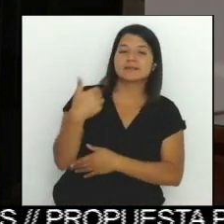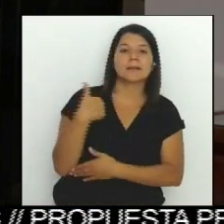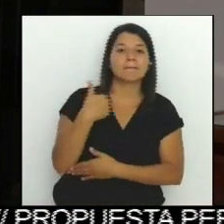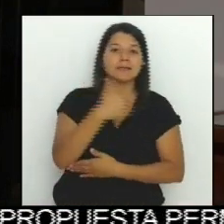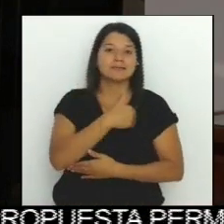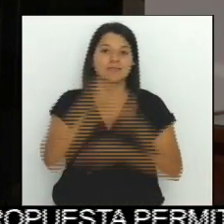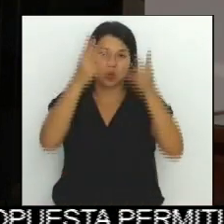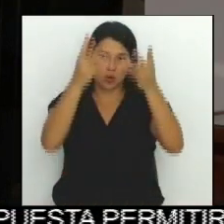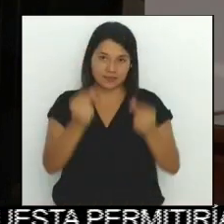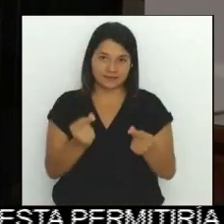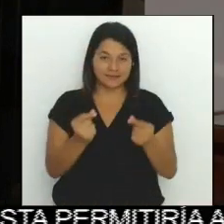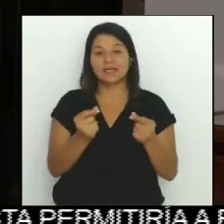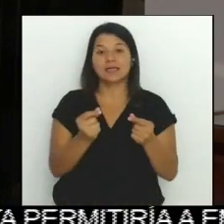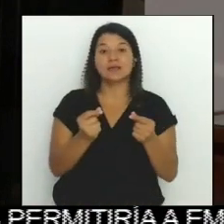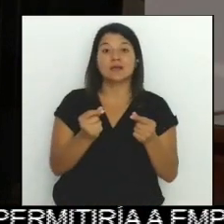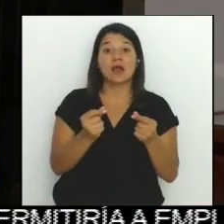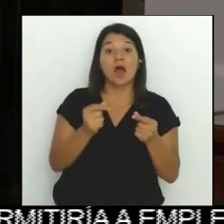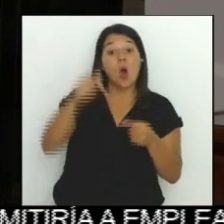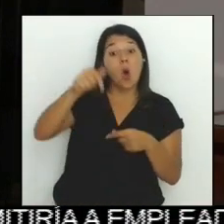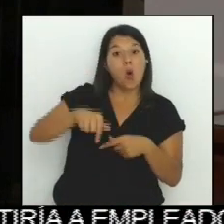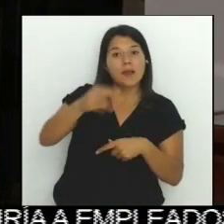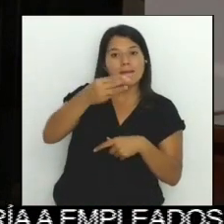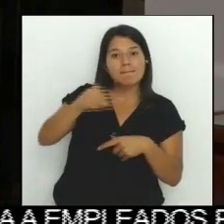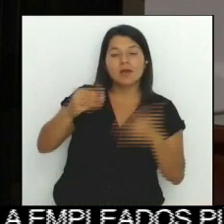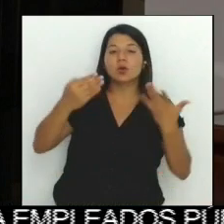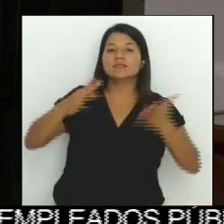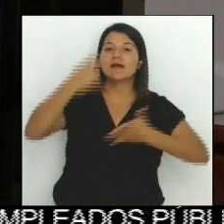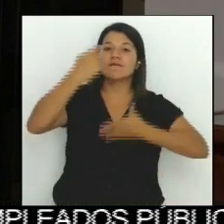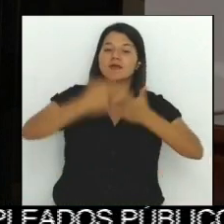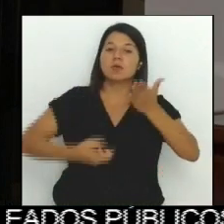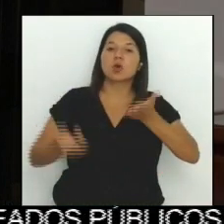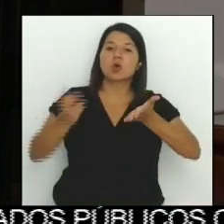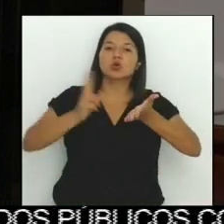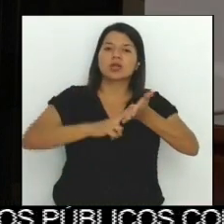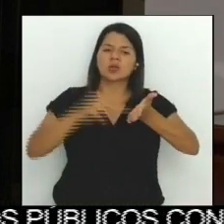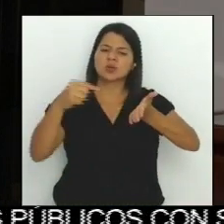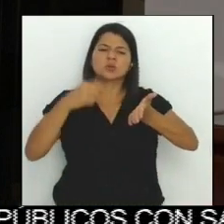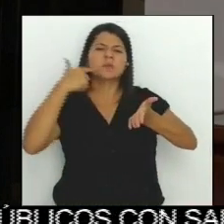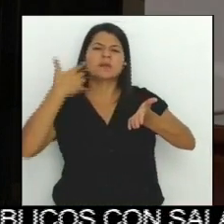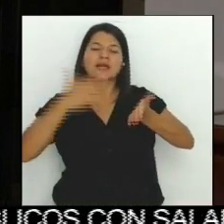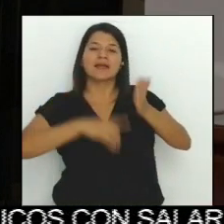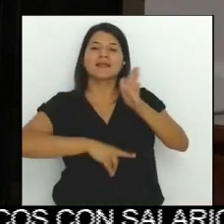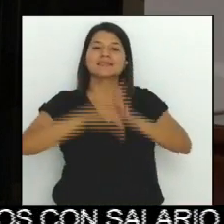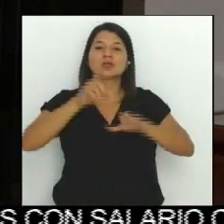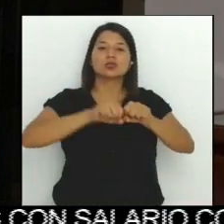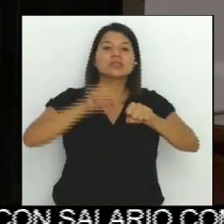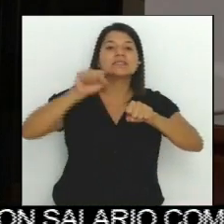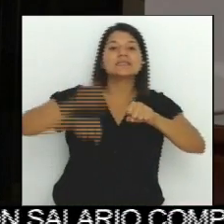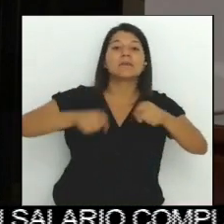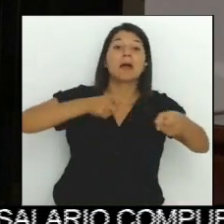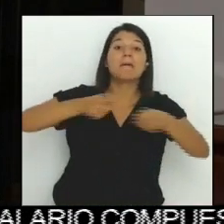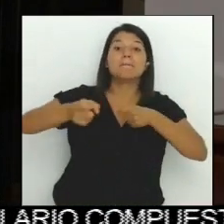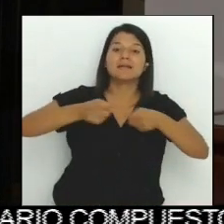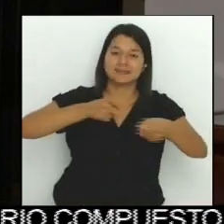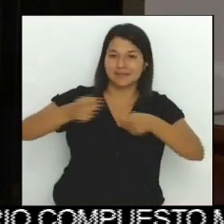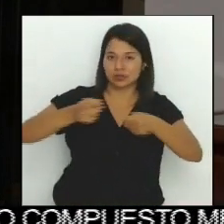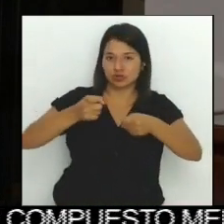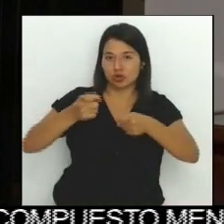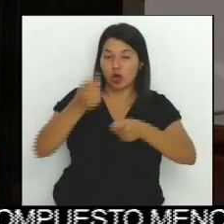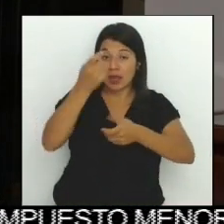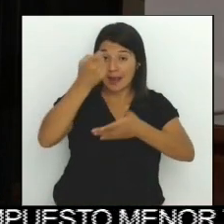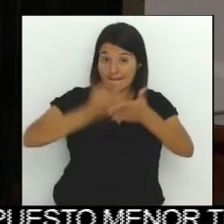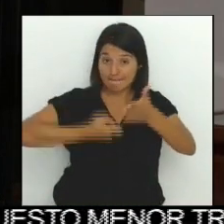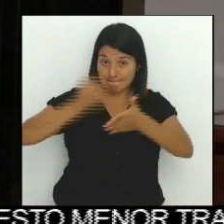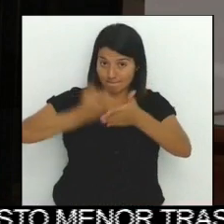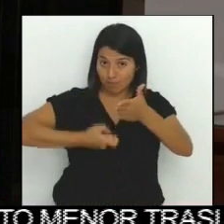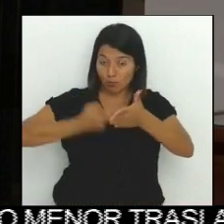miércoles ya la firma del contrato para el desarrollo del sistema de administración tributaria en donde se estarían unificando